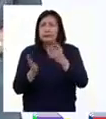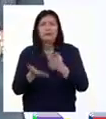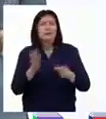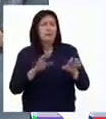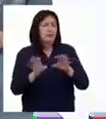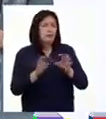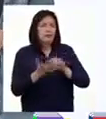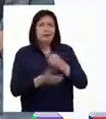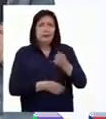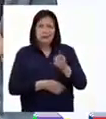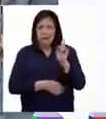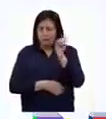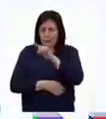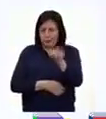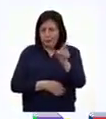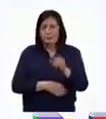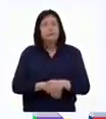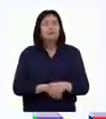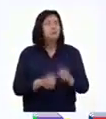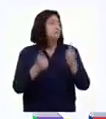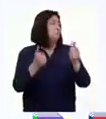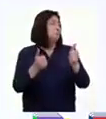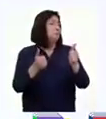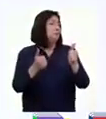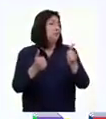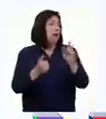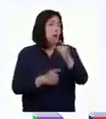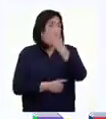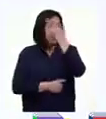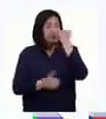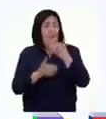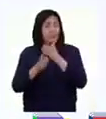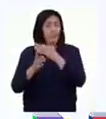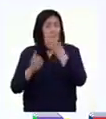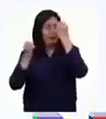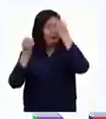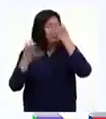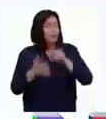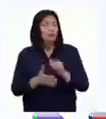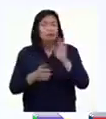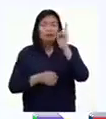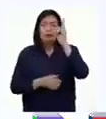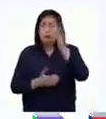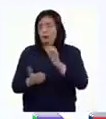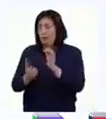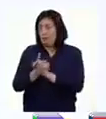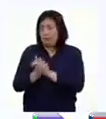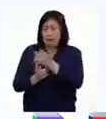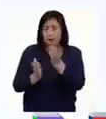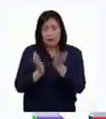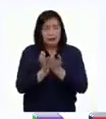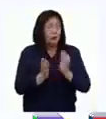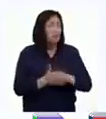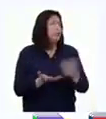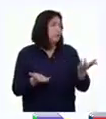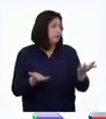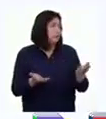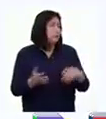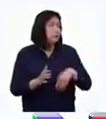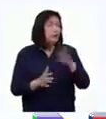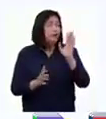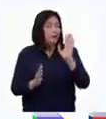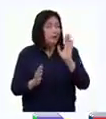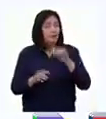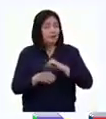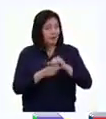las actividades que tenemos para ustedes. Muy bien. No olviden compartir esta información con sus profesores, compañeros y compañeras y sobre todo,